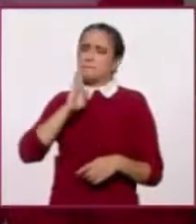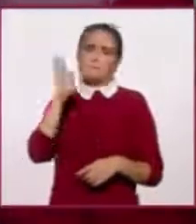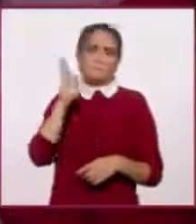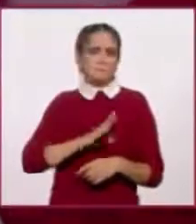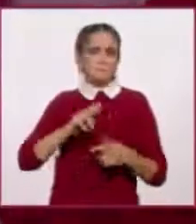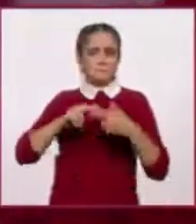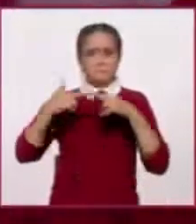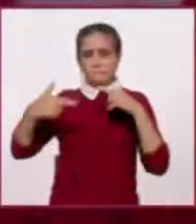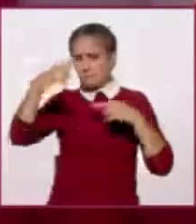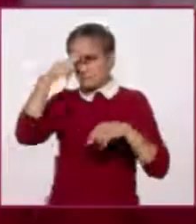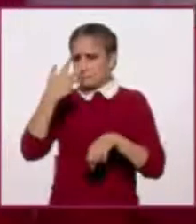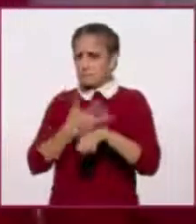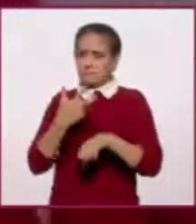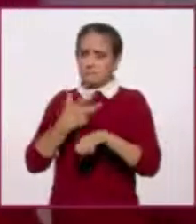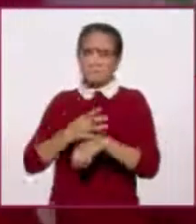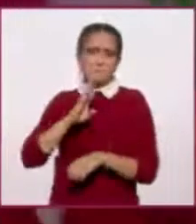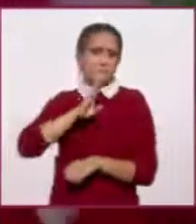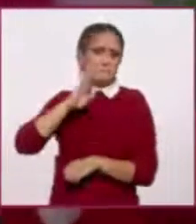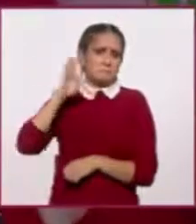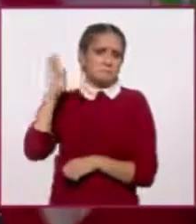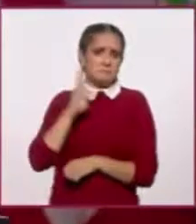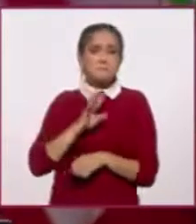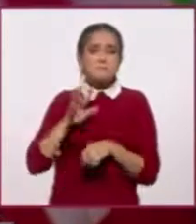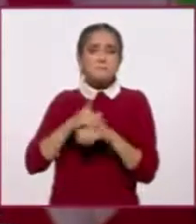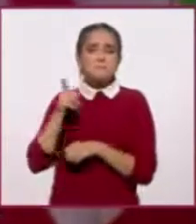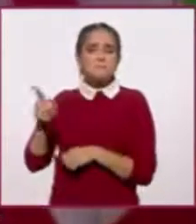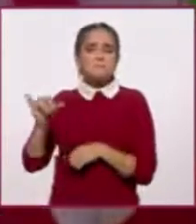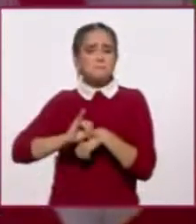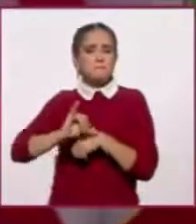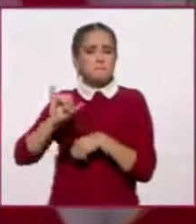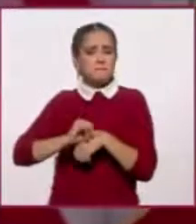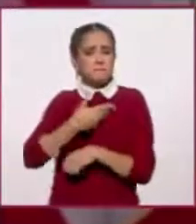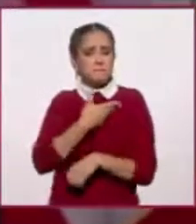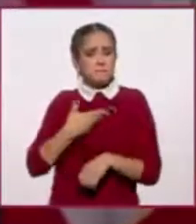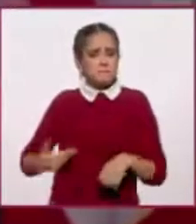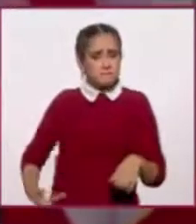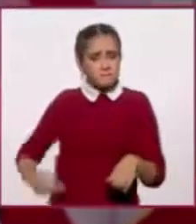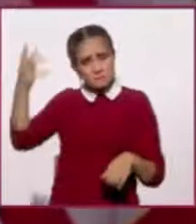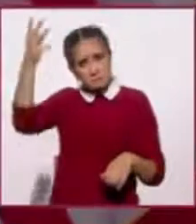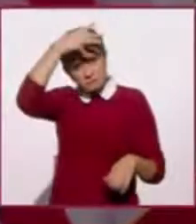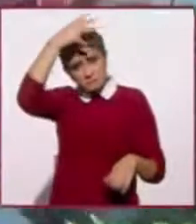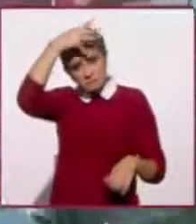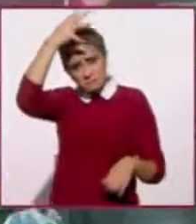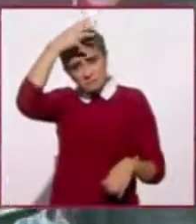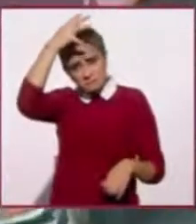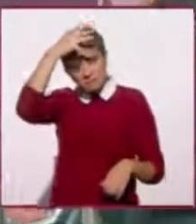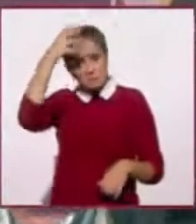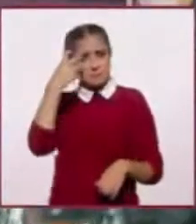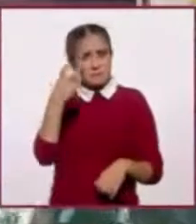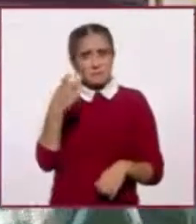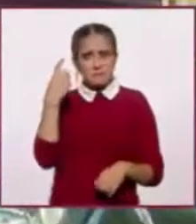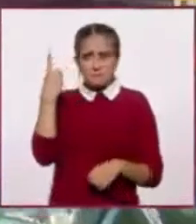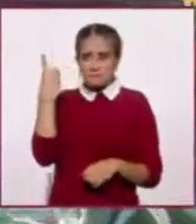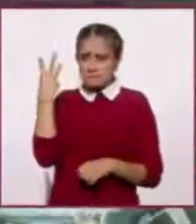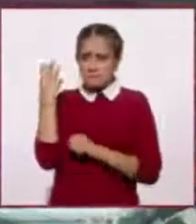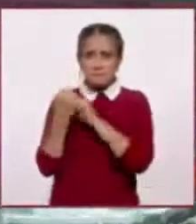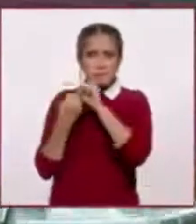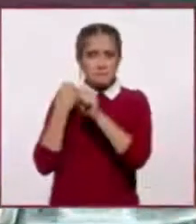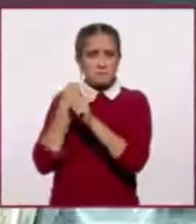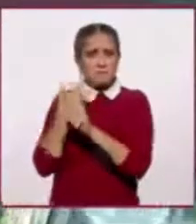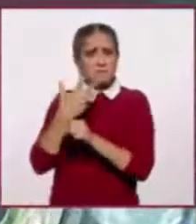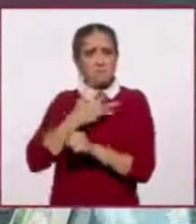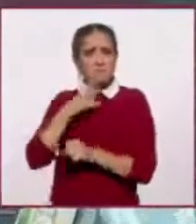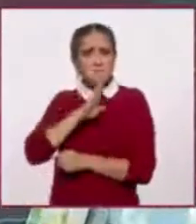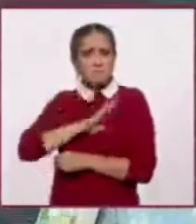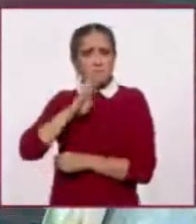se, se va hasta 49, y se ha mantenido en esos niveles prácticamente, pues, los últimos años, o sea, toda la